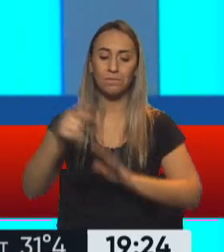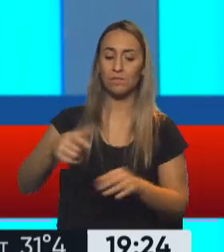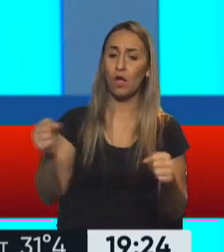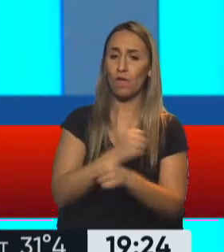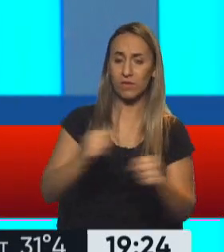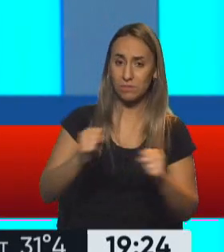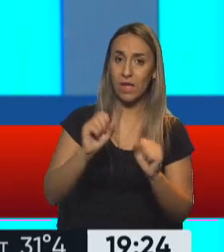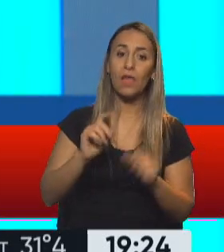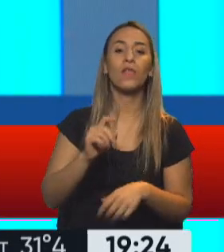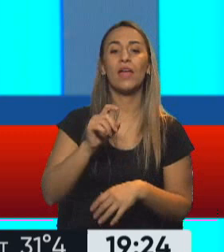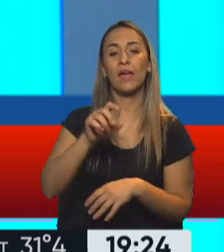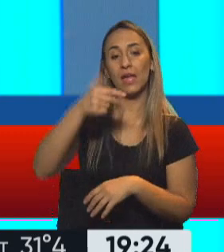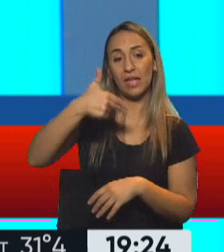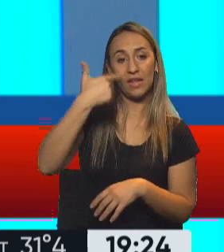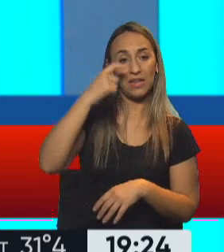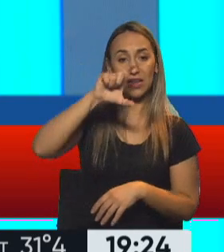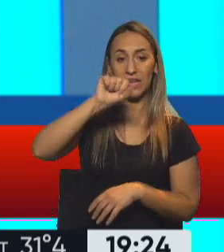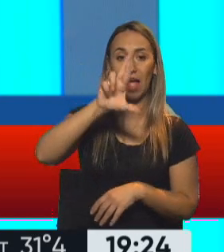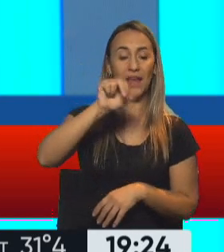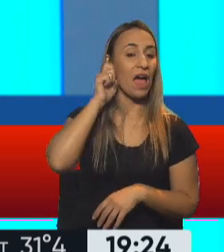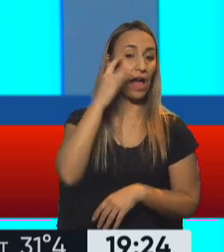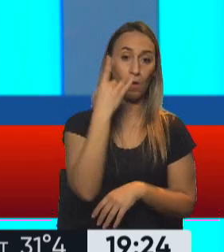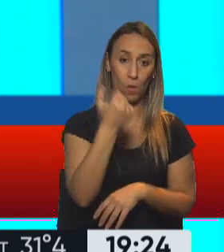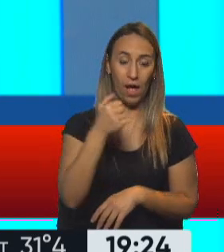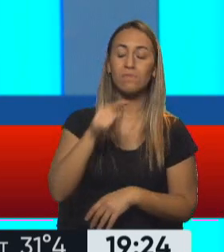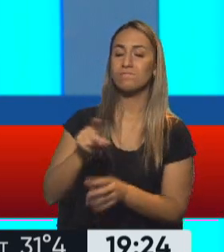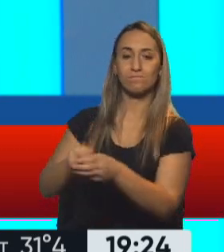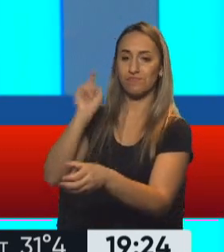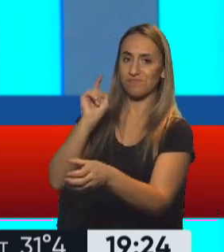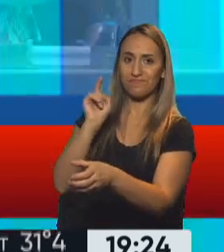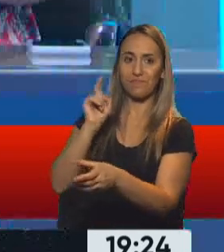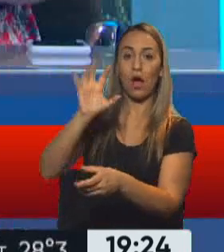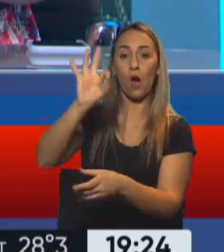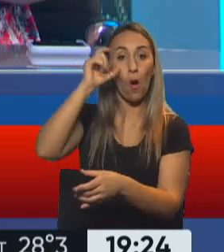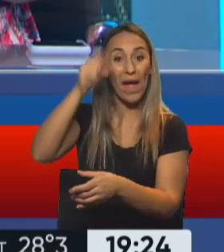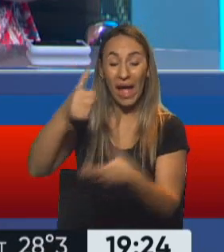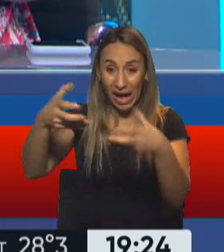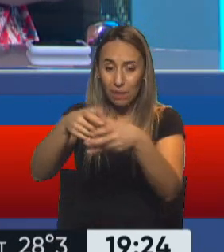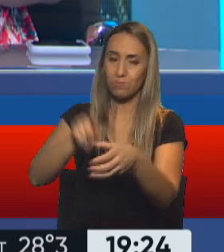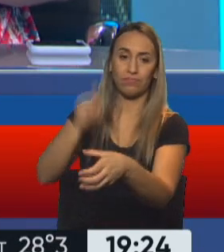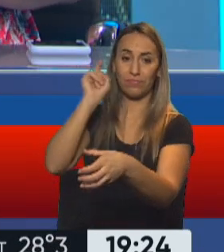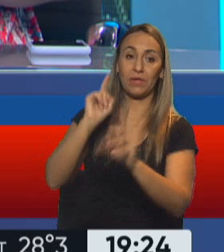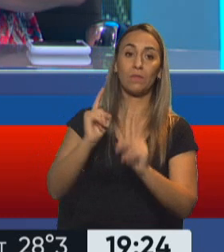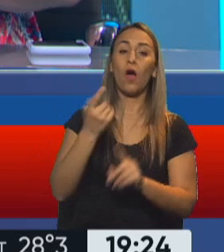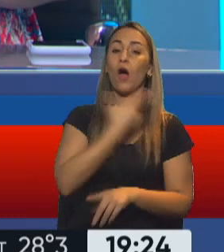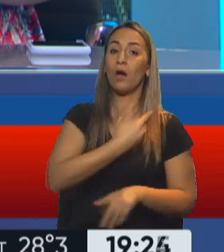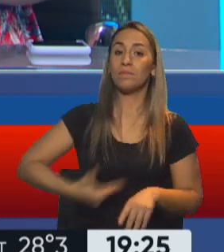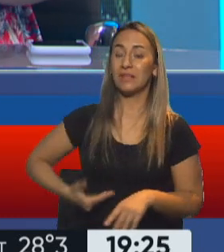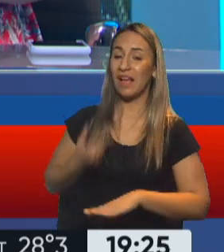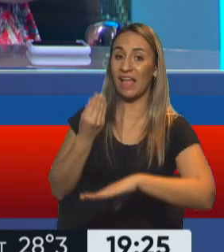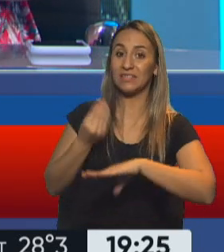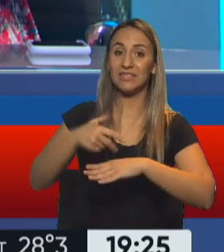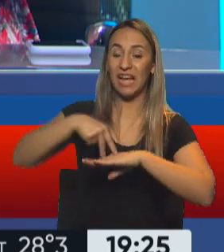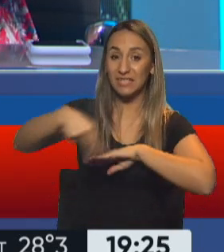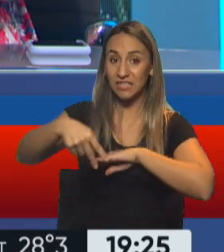de la OEA y lo dijeron de manera bien clara, así lo dijo su canciller, Denis Moncada, que dijo que facilita la